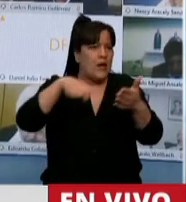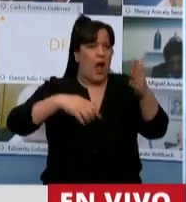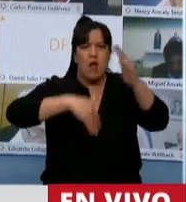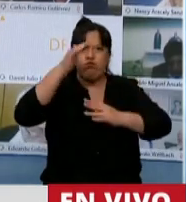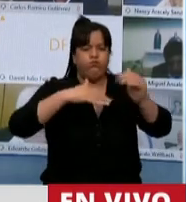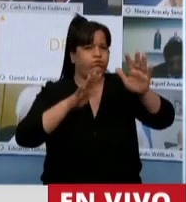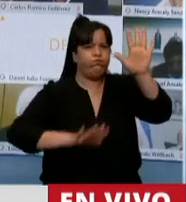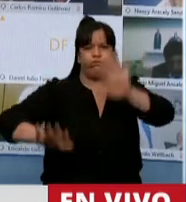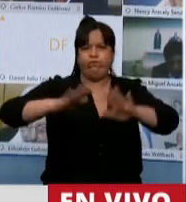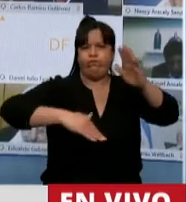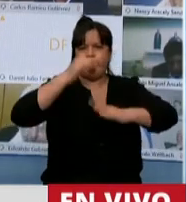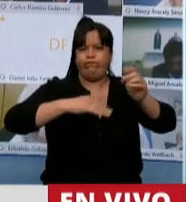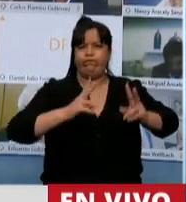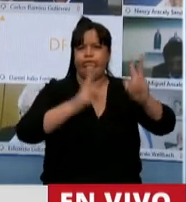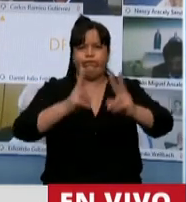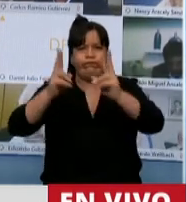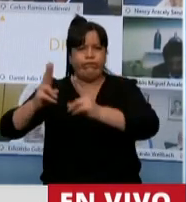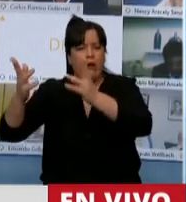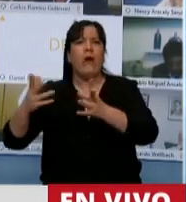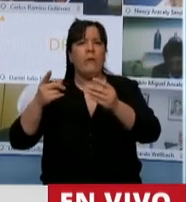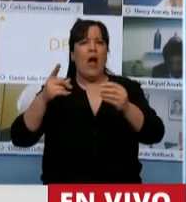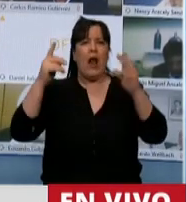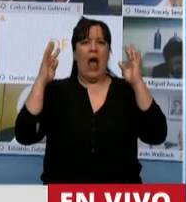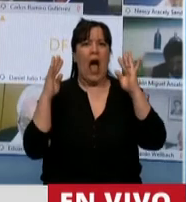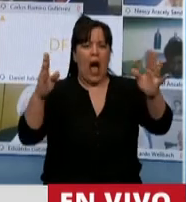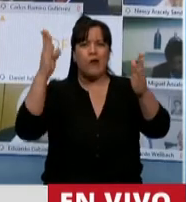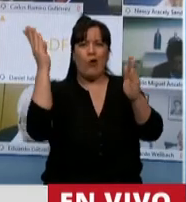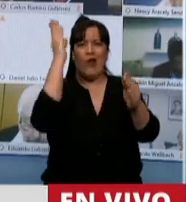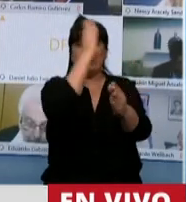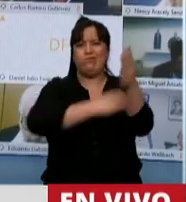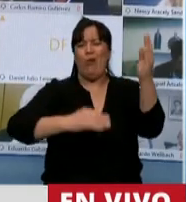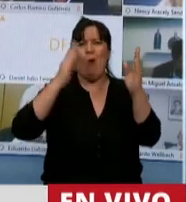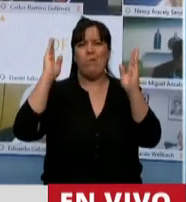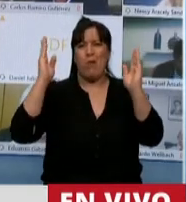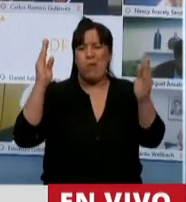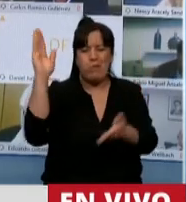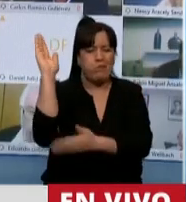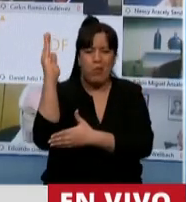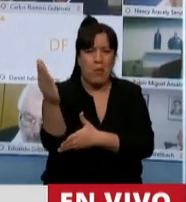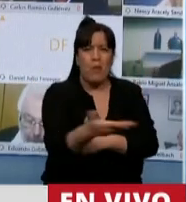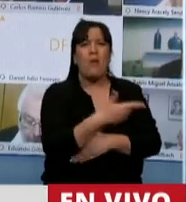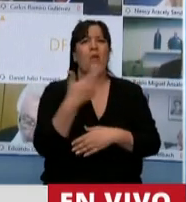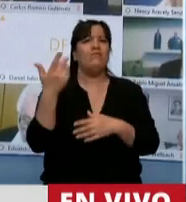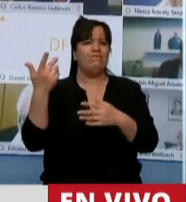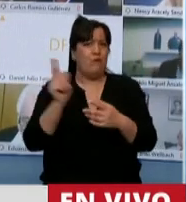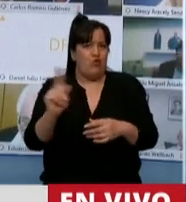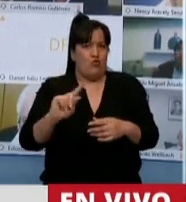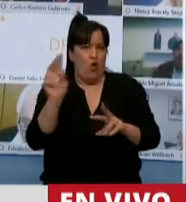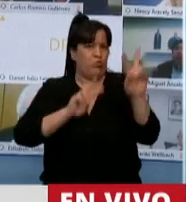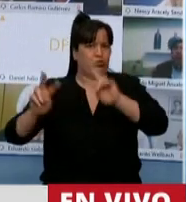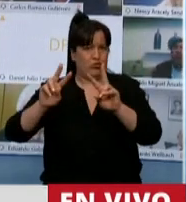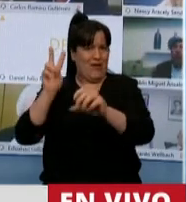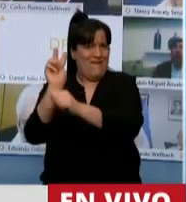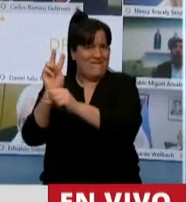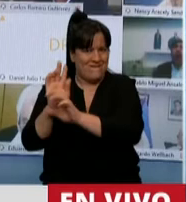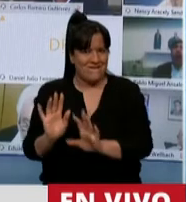tenga como consecuencia deforestación o pérdida de la cuestión paisajística. O sea que